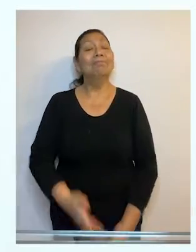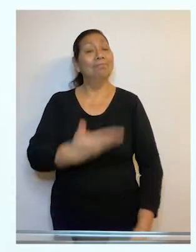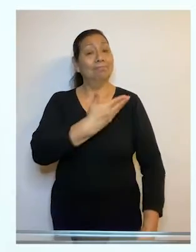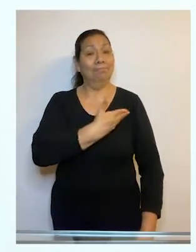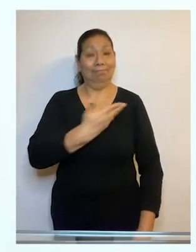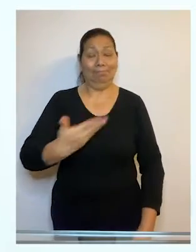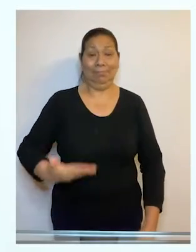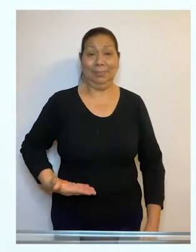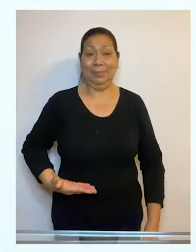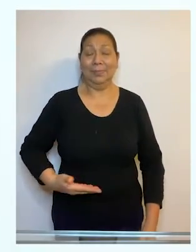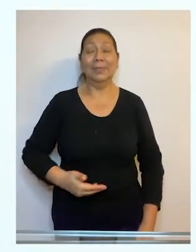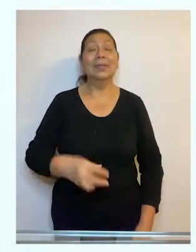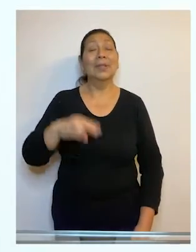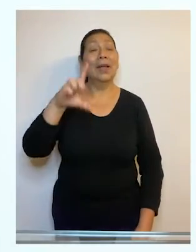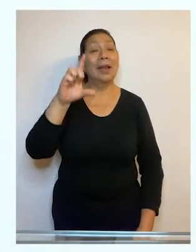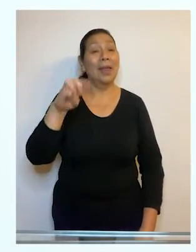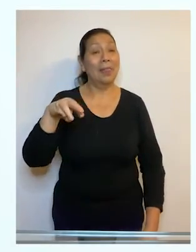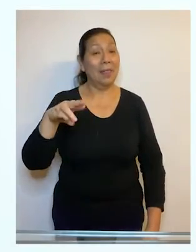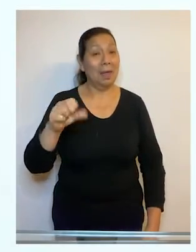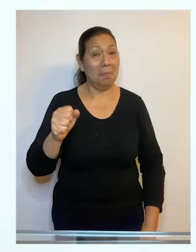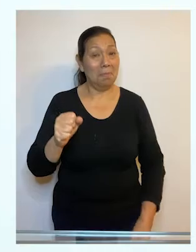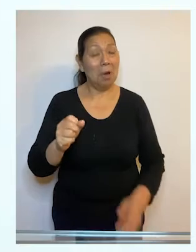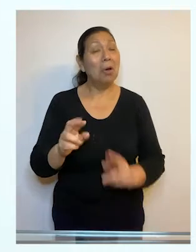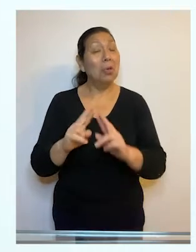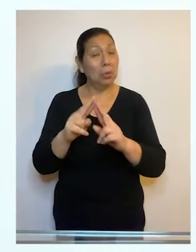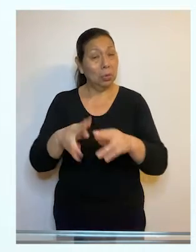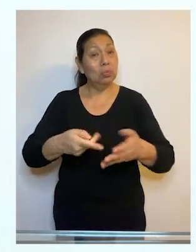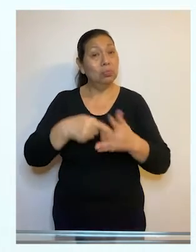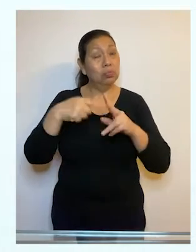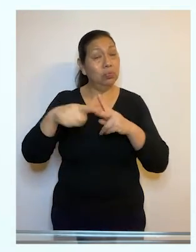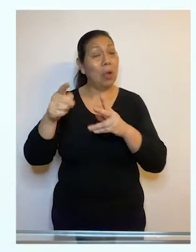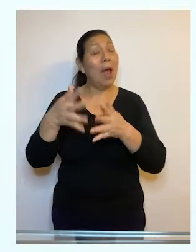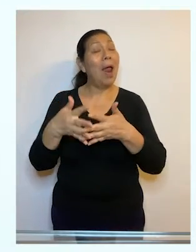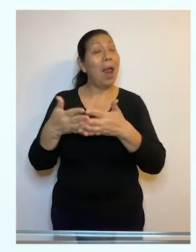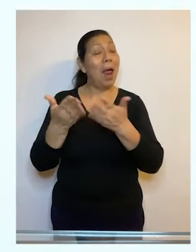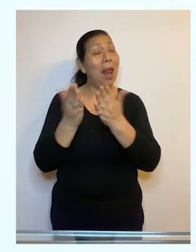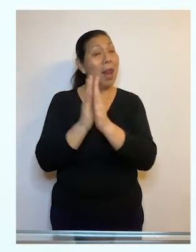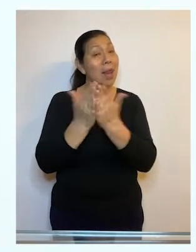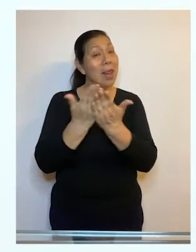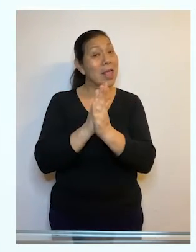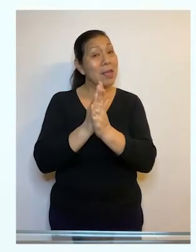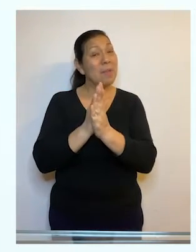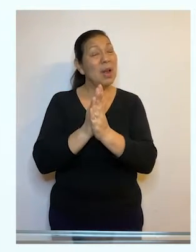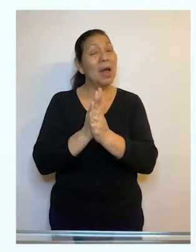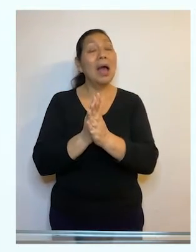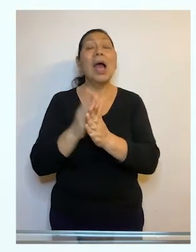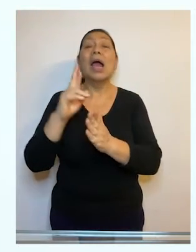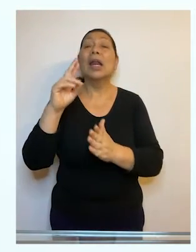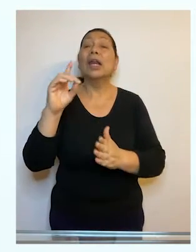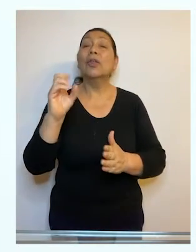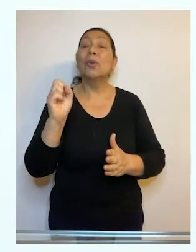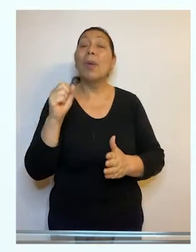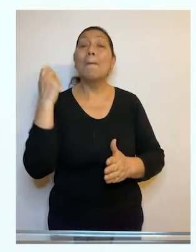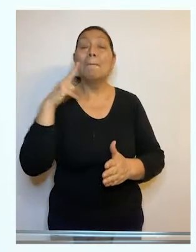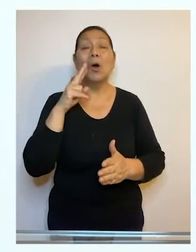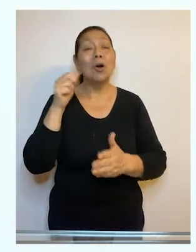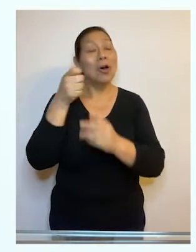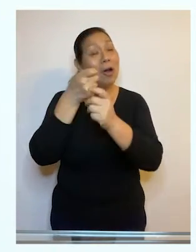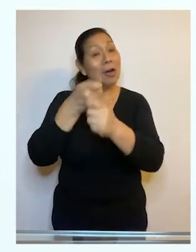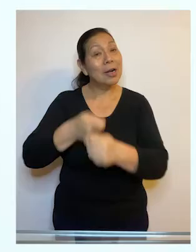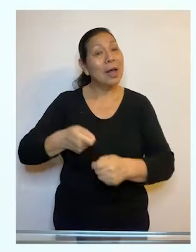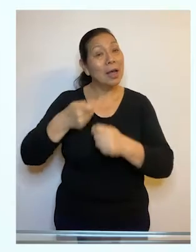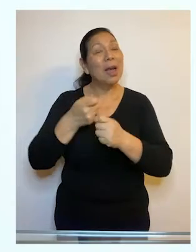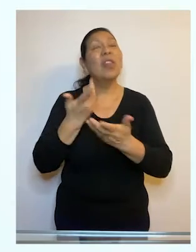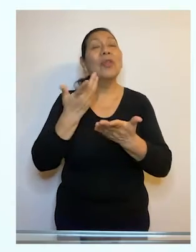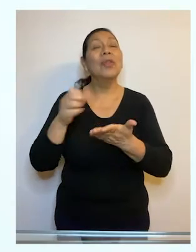La presidenta del TC, Marianela Ledesma, participó en el lanzamiento del libro Redoble por Rancas en la renovada edición virtual de la